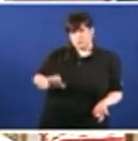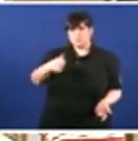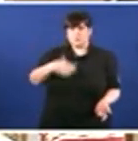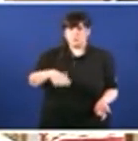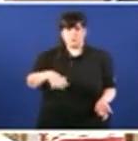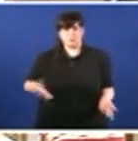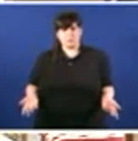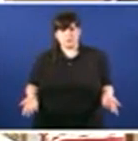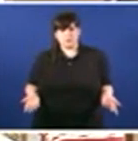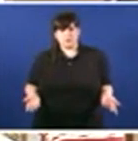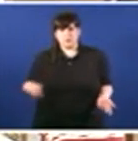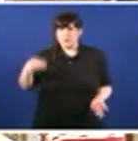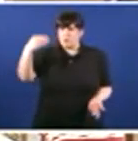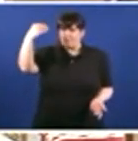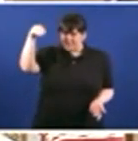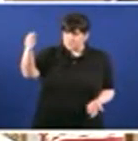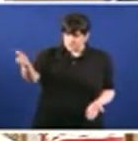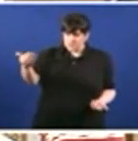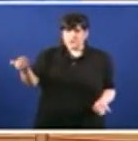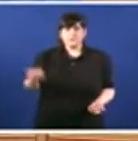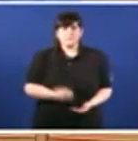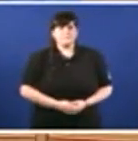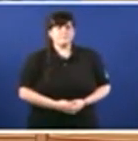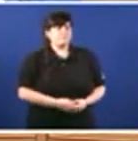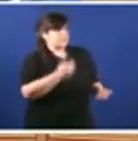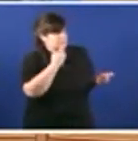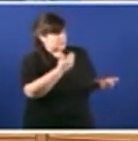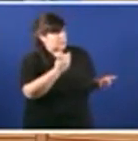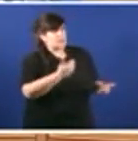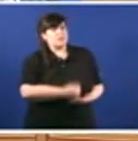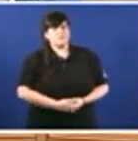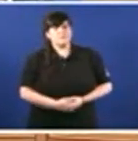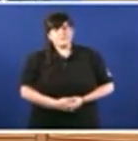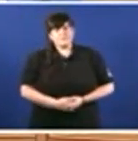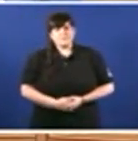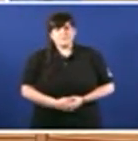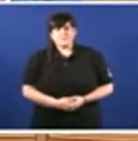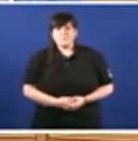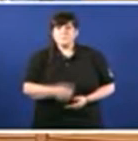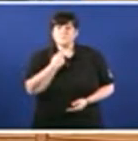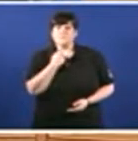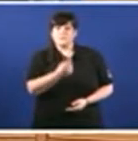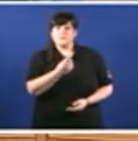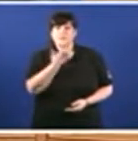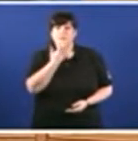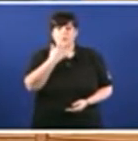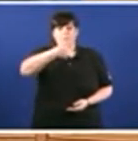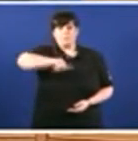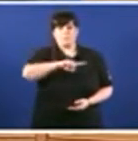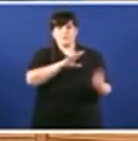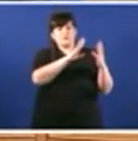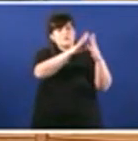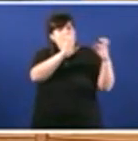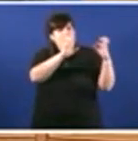presidente Presidente, tenga a palabra Moita grazas Digo que cambiaron vostedes os grandes